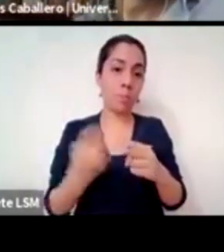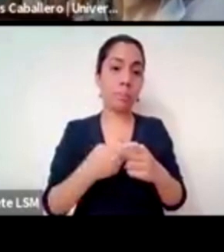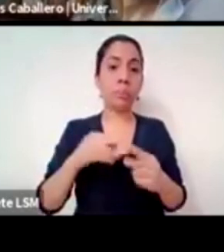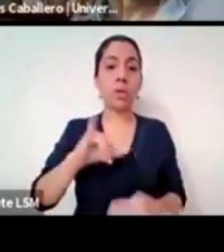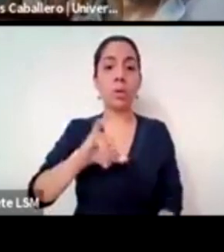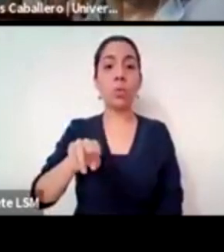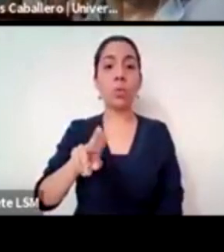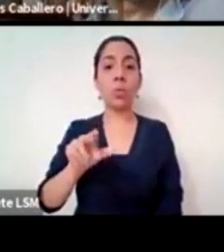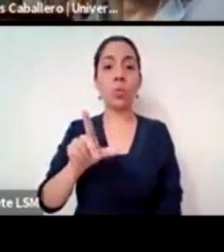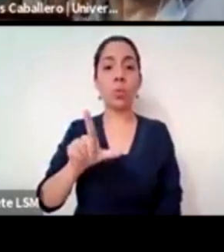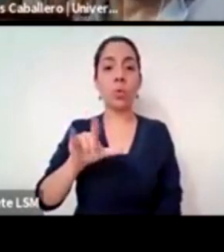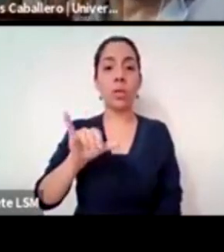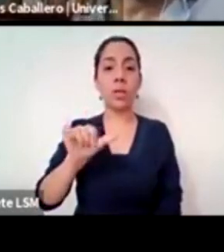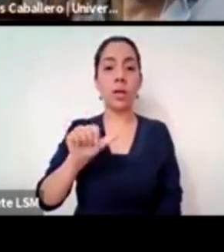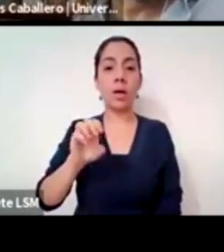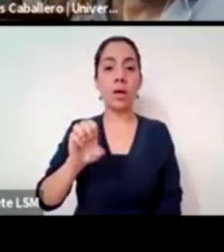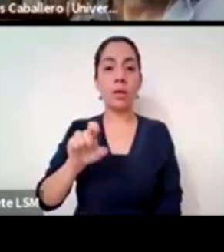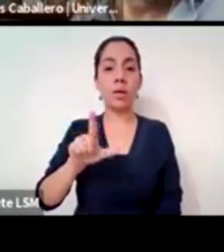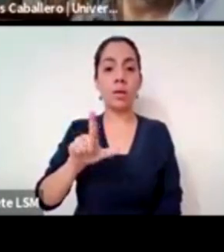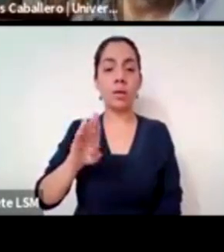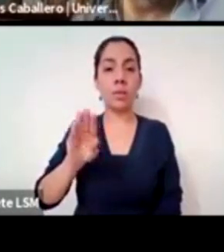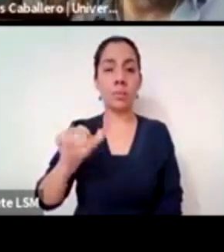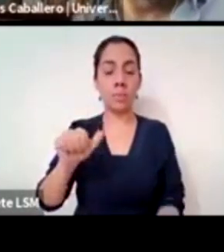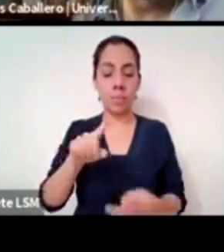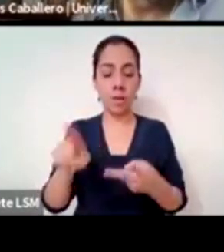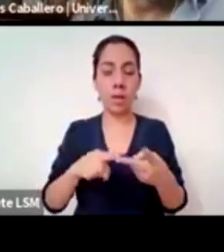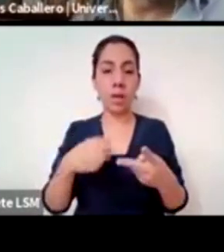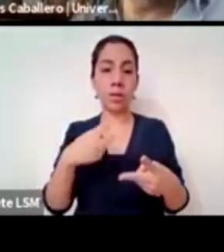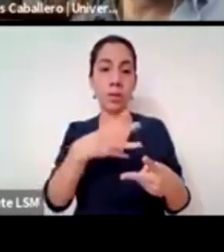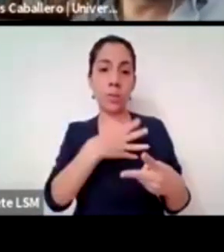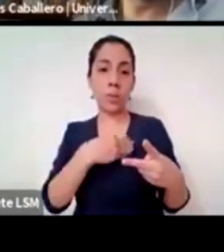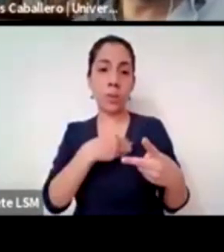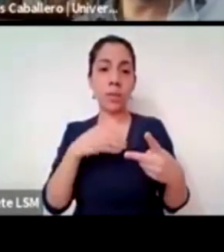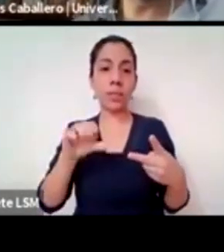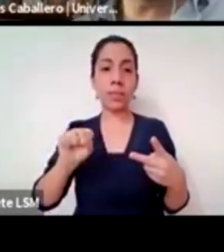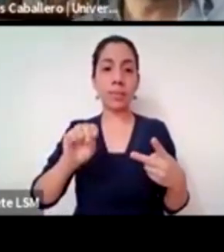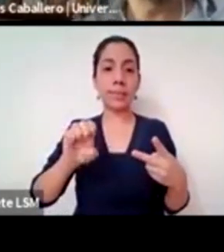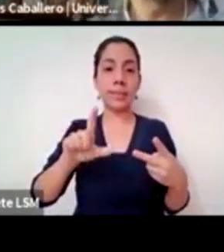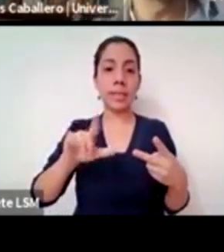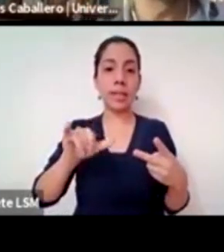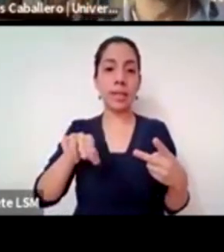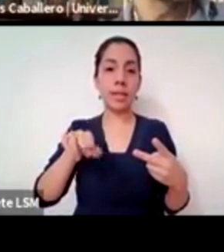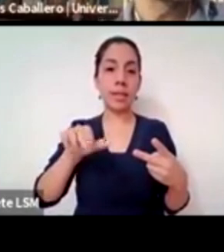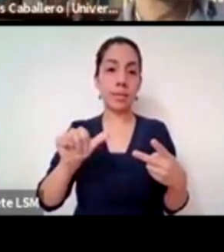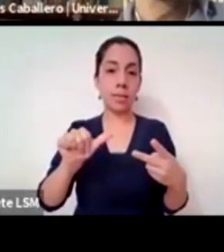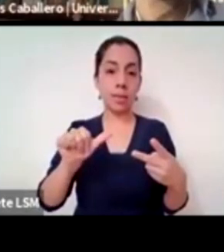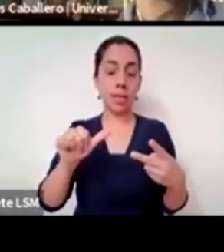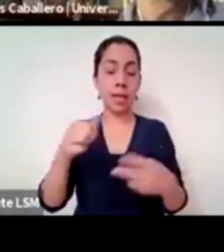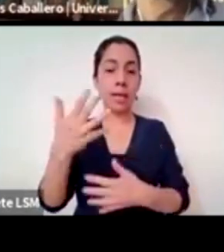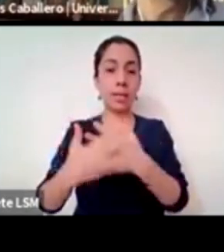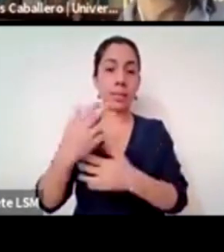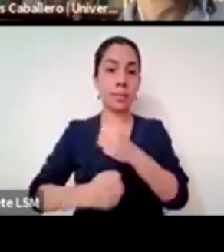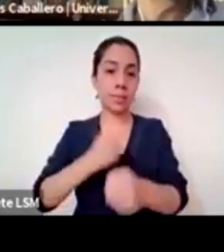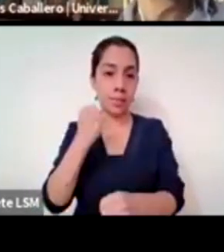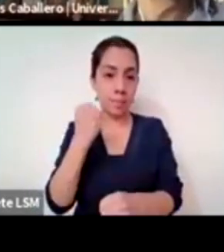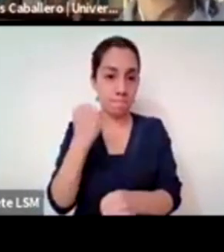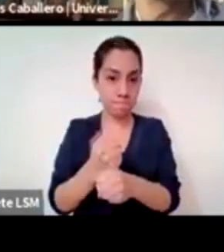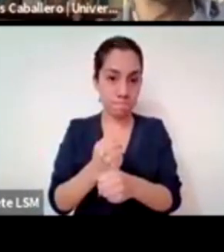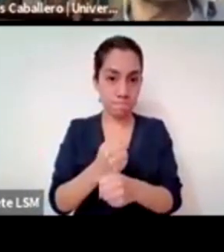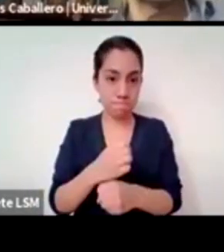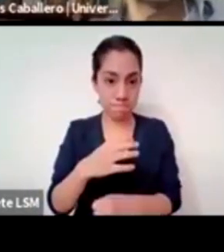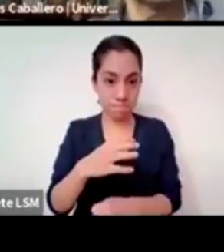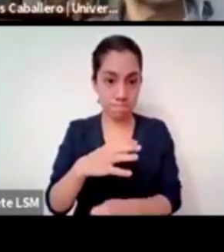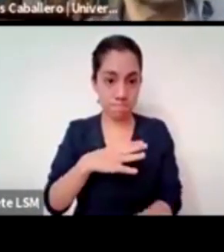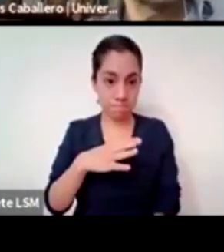la trabajadora doméstica y su hija Celina de 15 años creo que es un ejemplo una